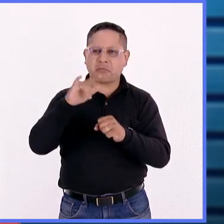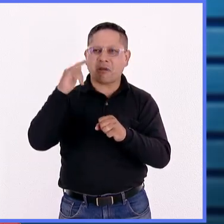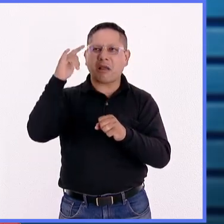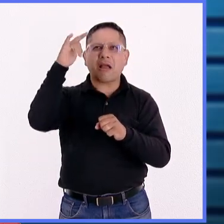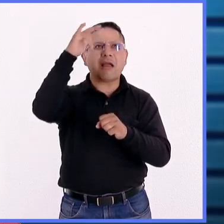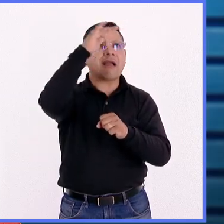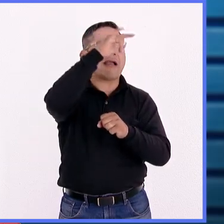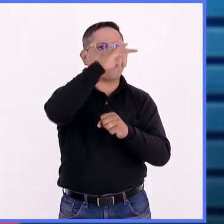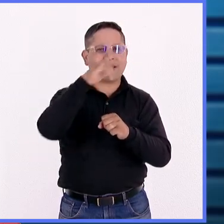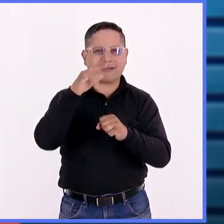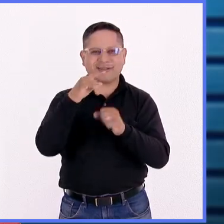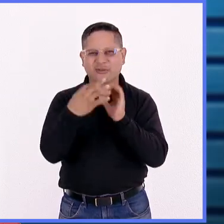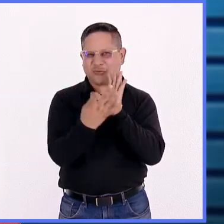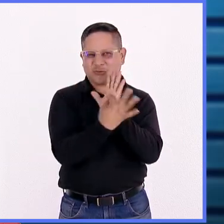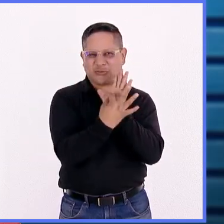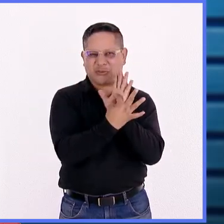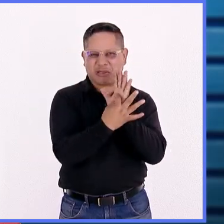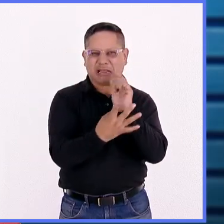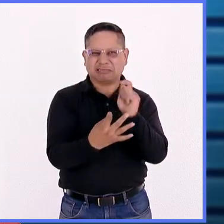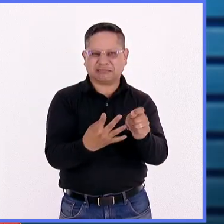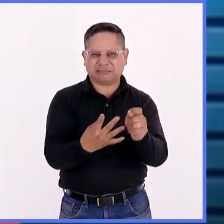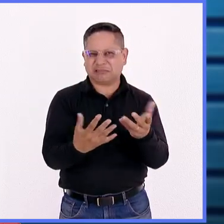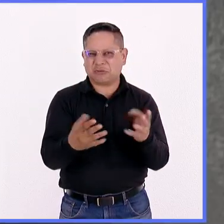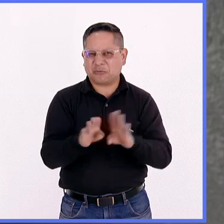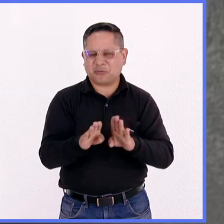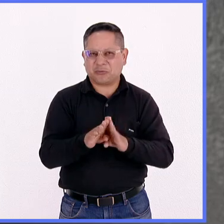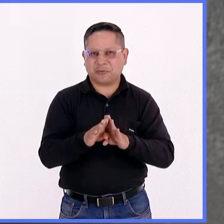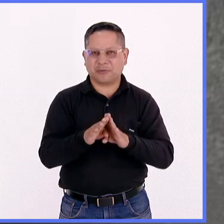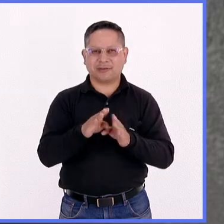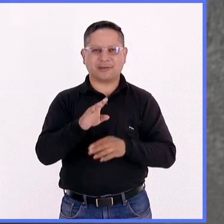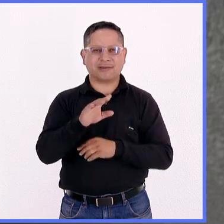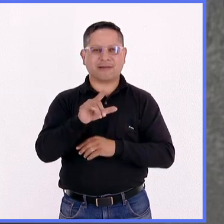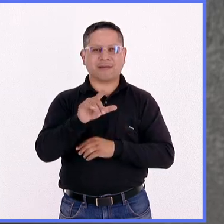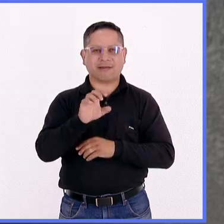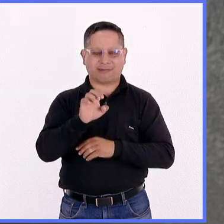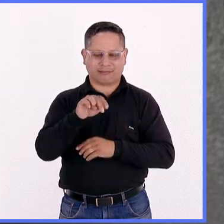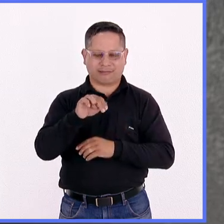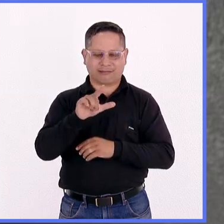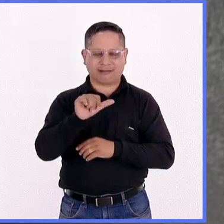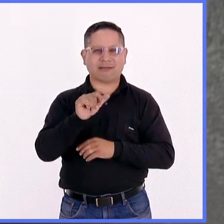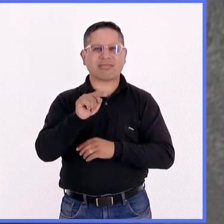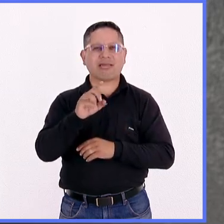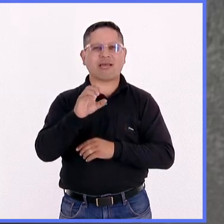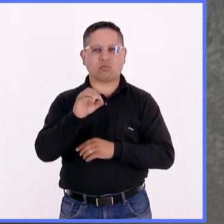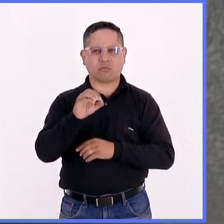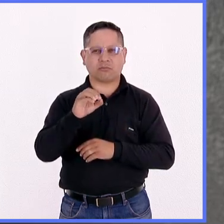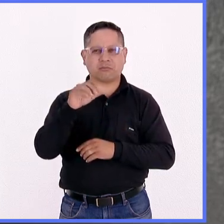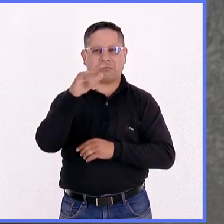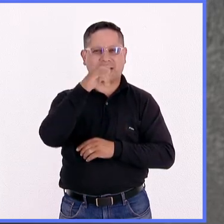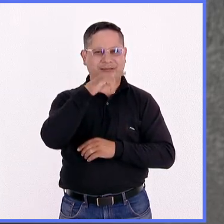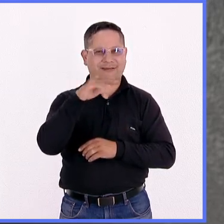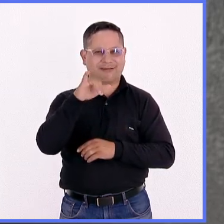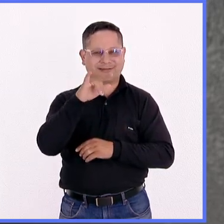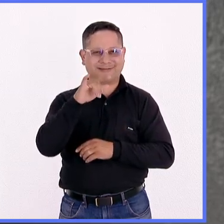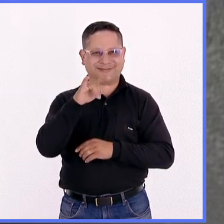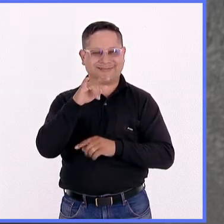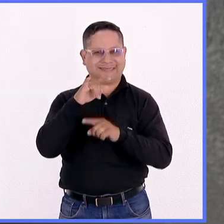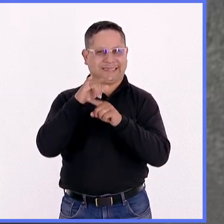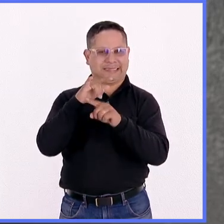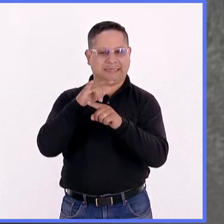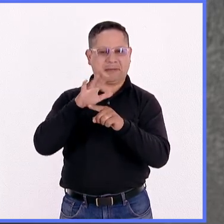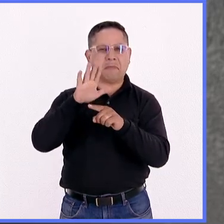enlatados. Lo primero que queremos saber es qué son. Bueno, un satélite enlatado es una manera didáctica